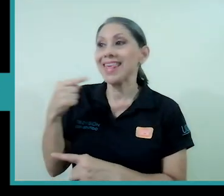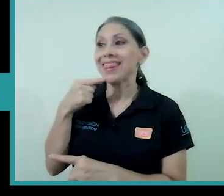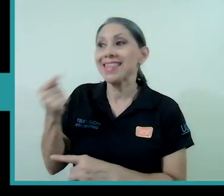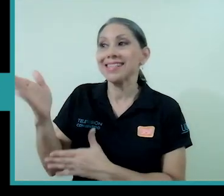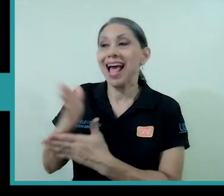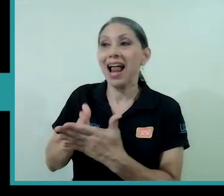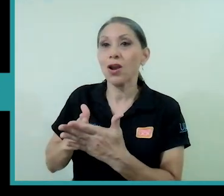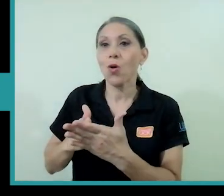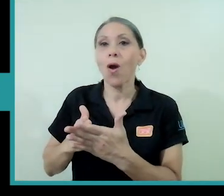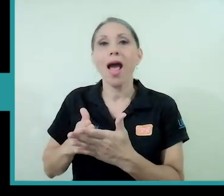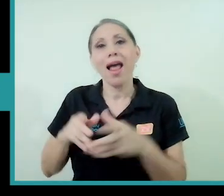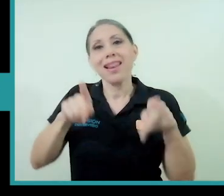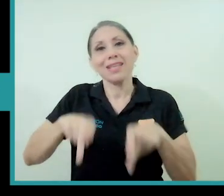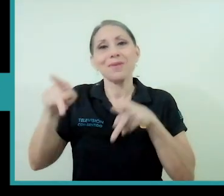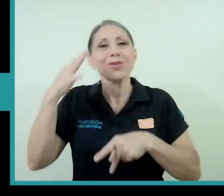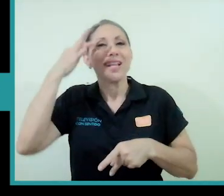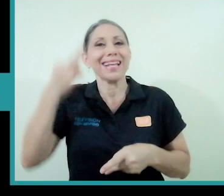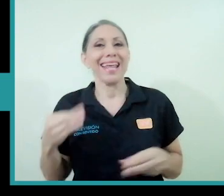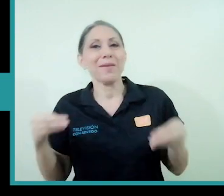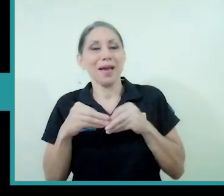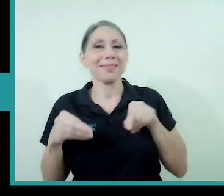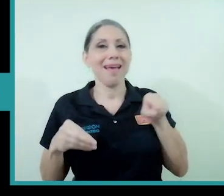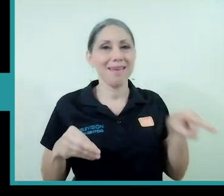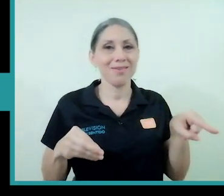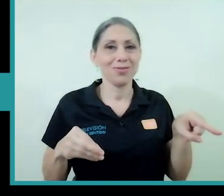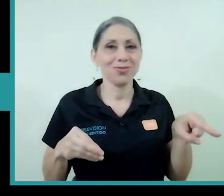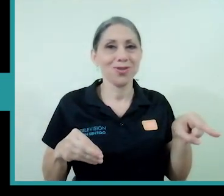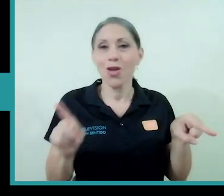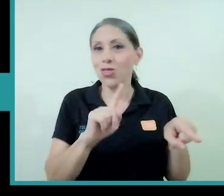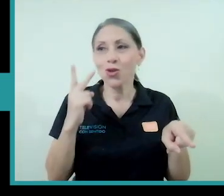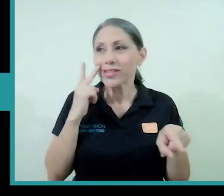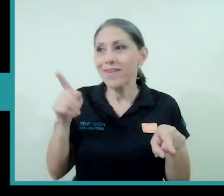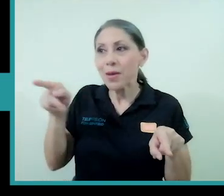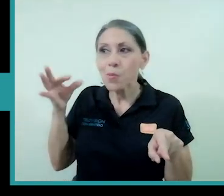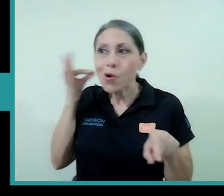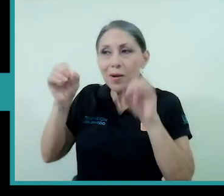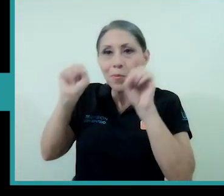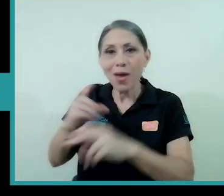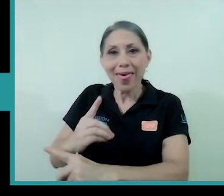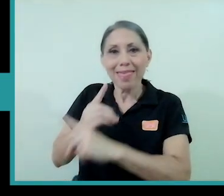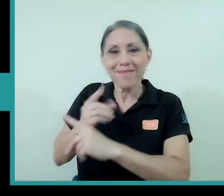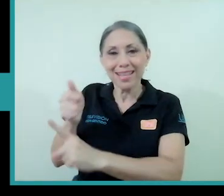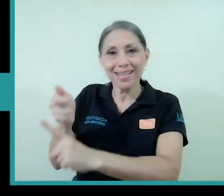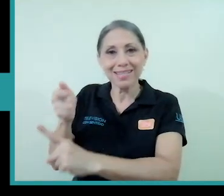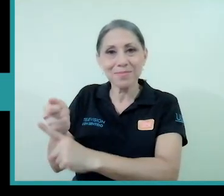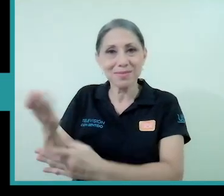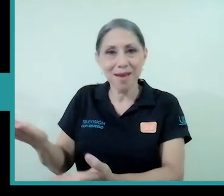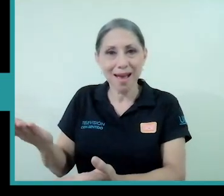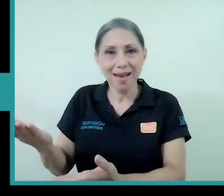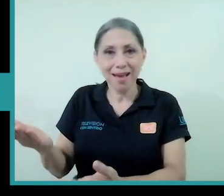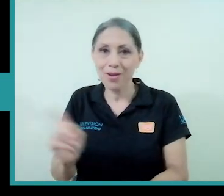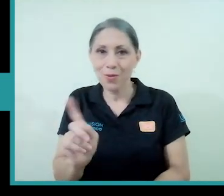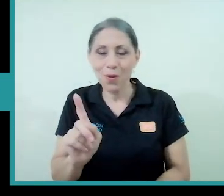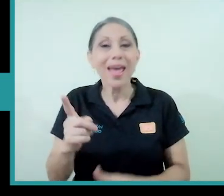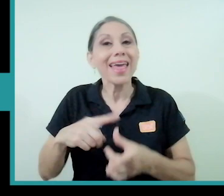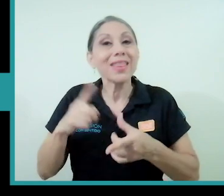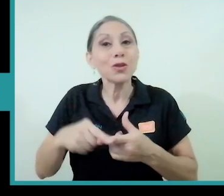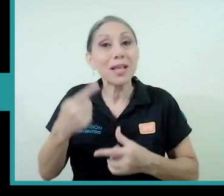considera que una mujer pueda defenderse a sí misma entonces vemos como hay una construcción de